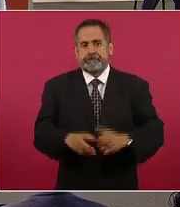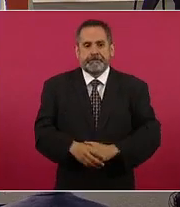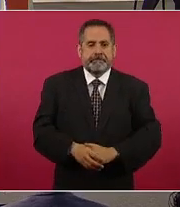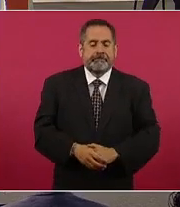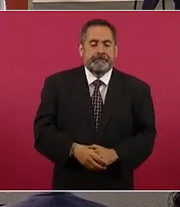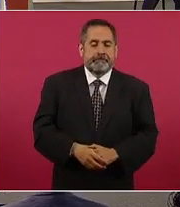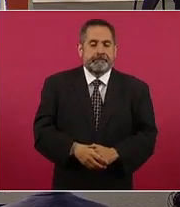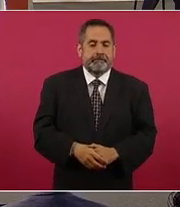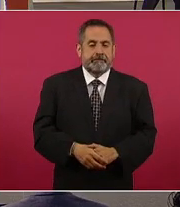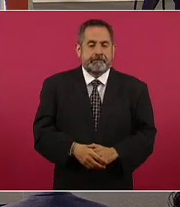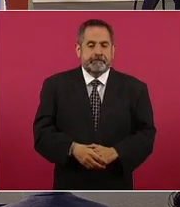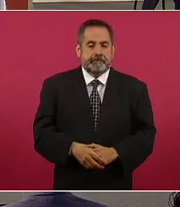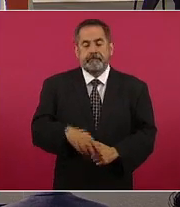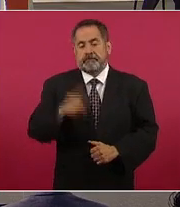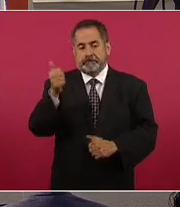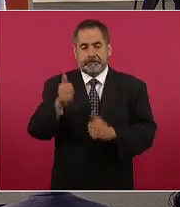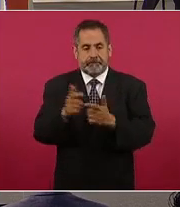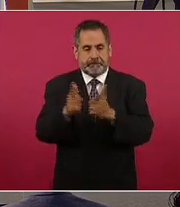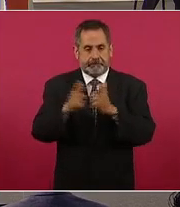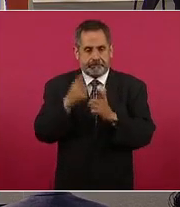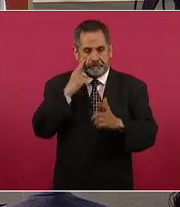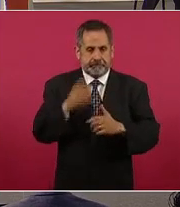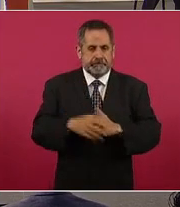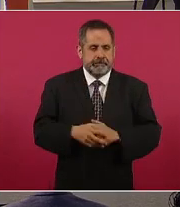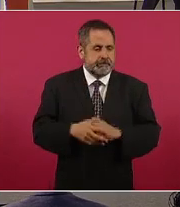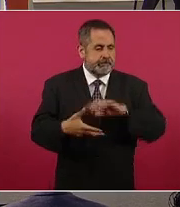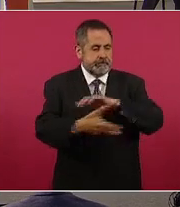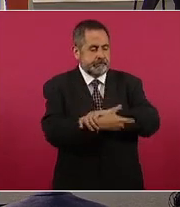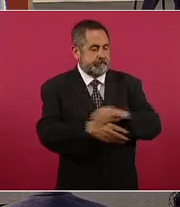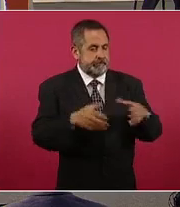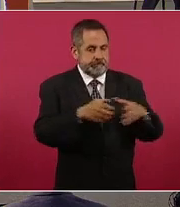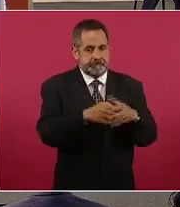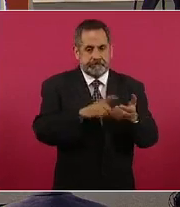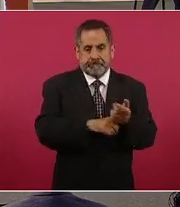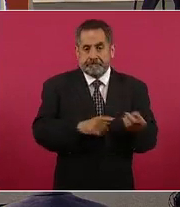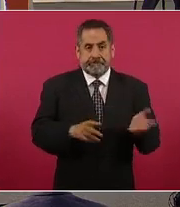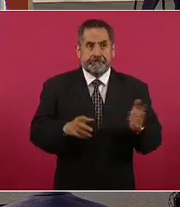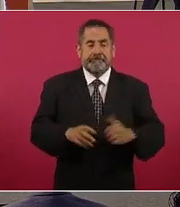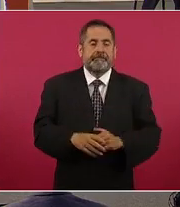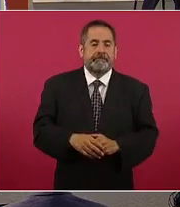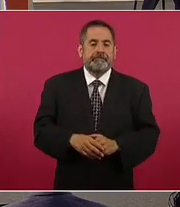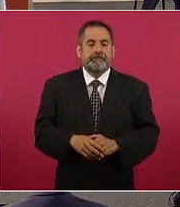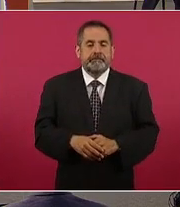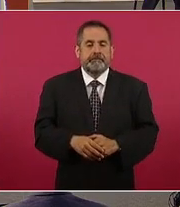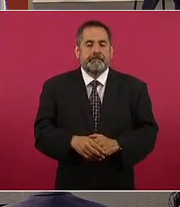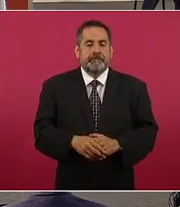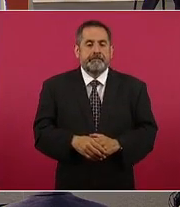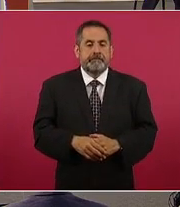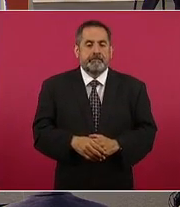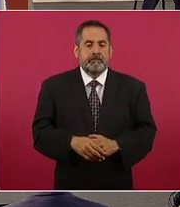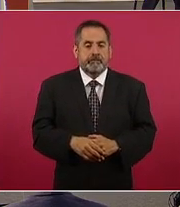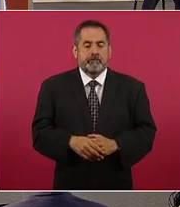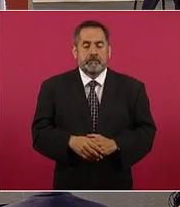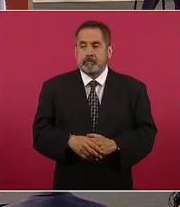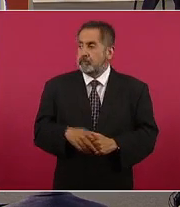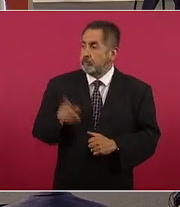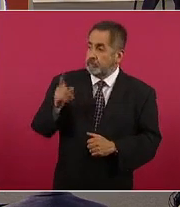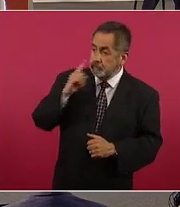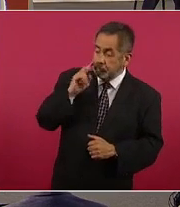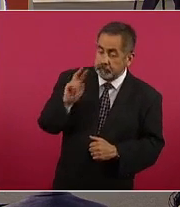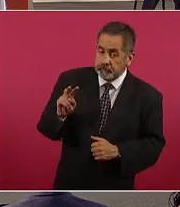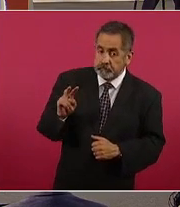otro partido del bloque conservador ante la urgencia de